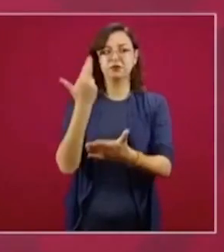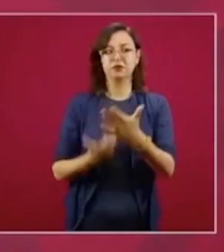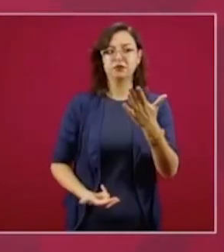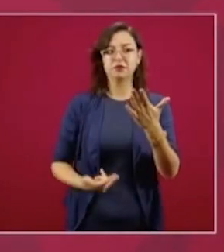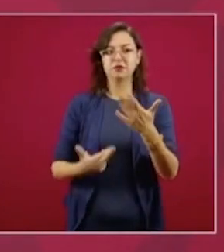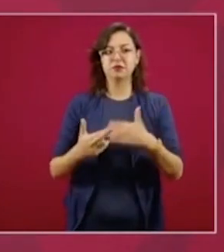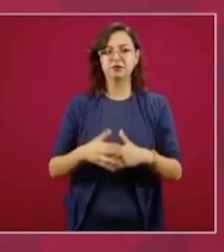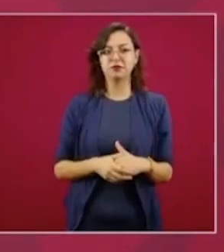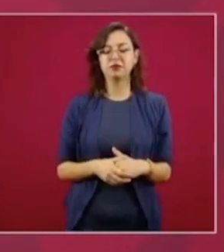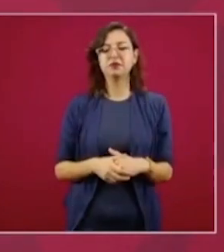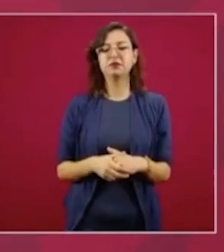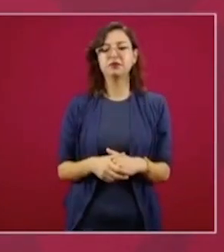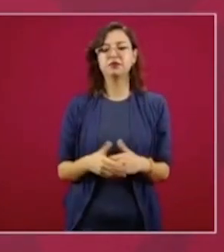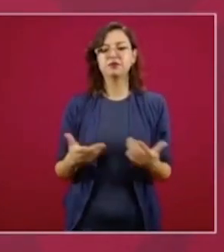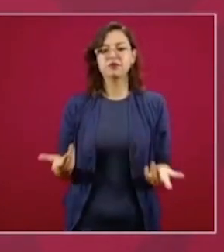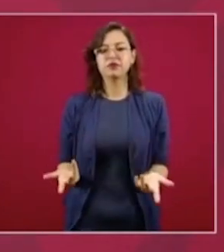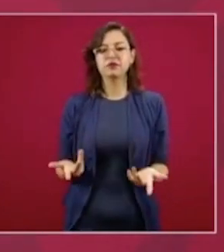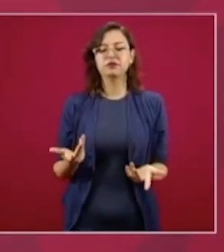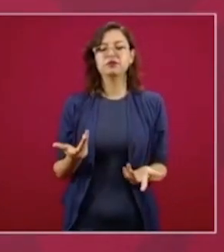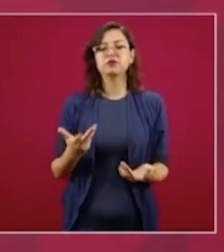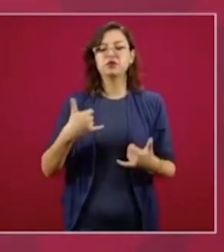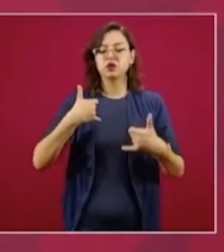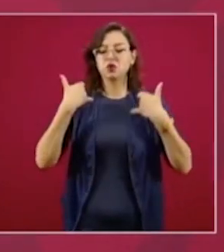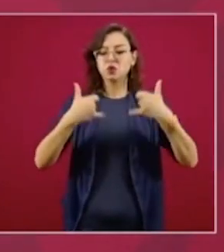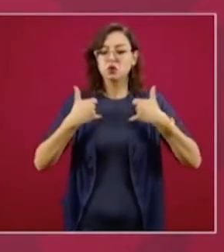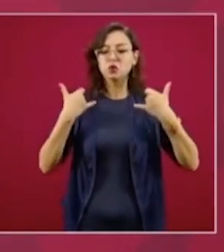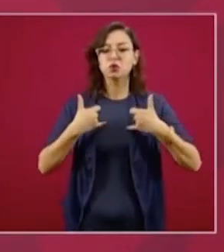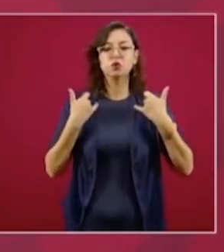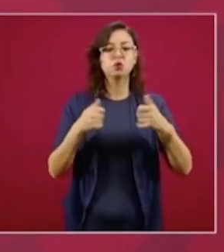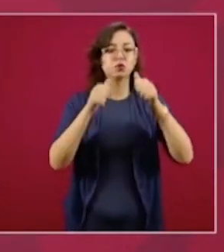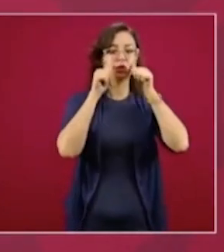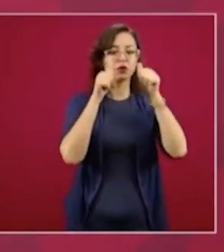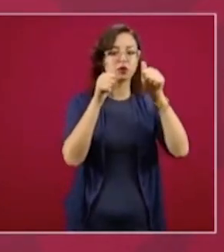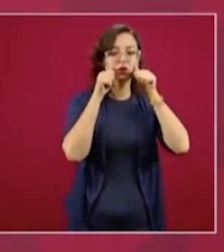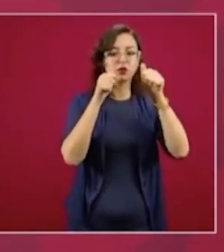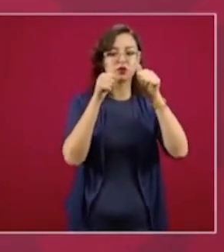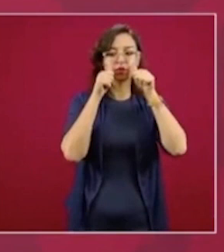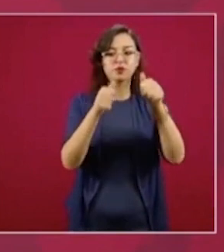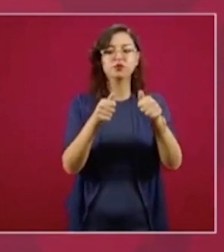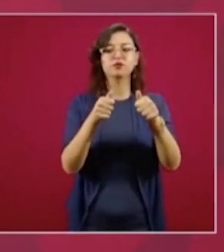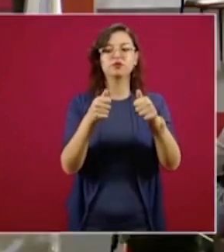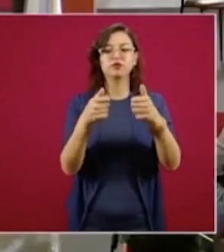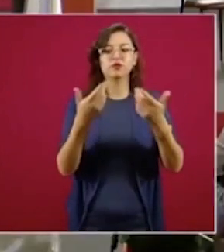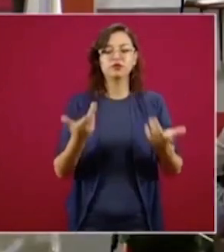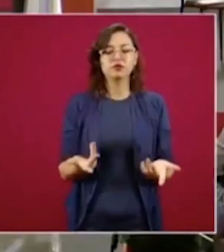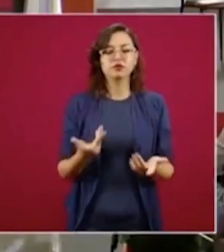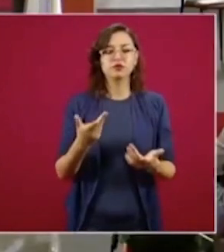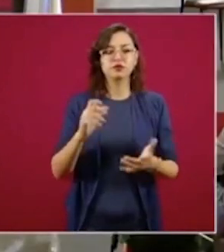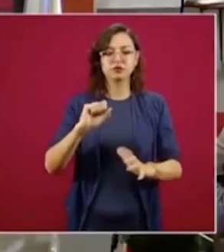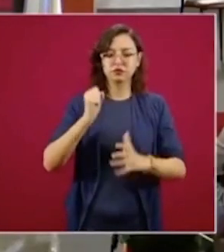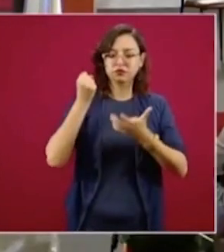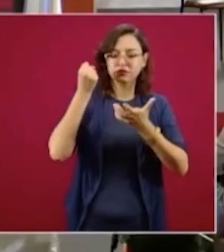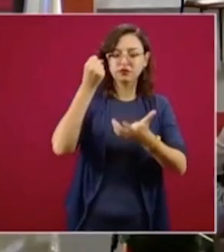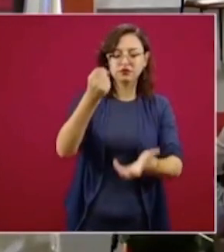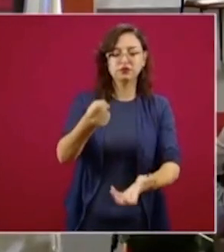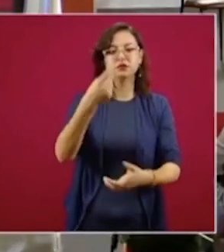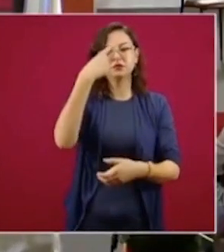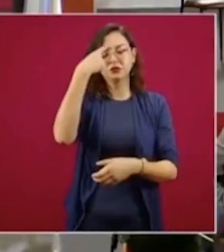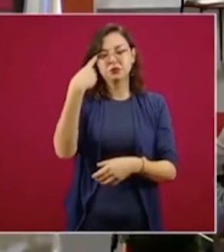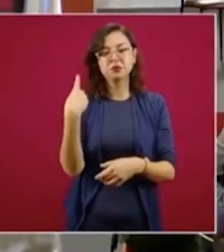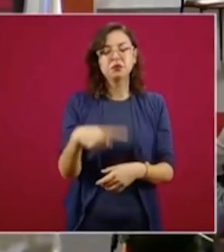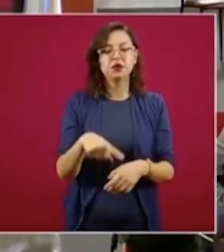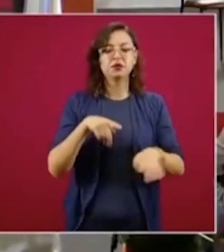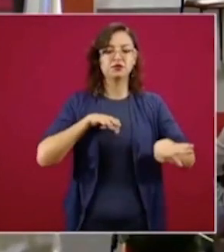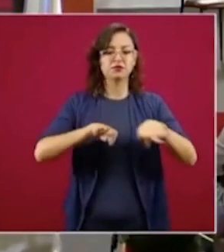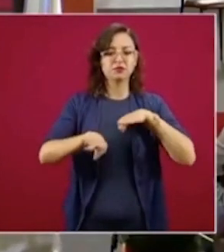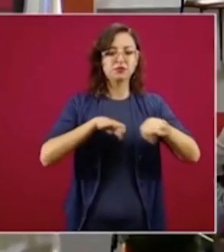Le apostamos a la juventud. Nunca se había invertido de manera tan contundente en una nueva generación con ganas